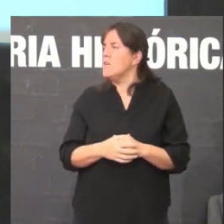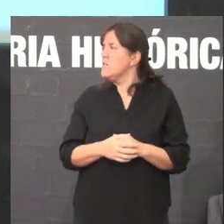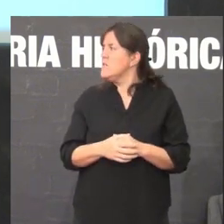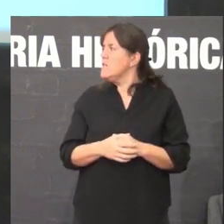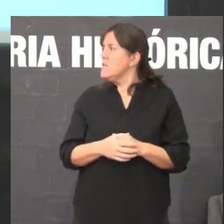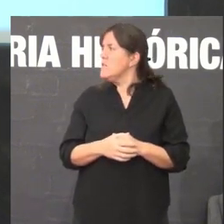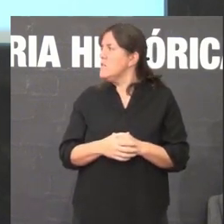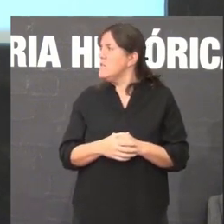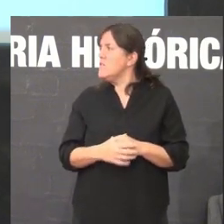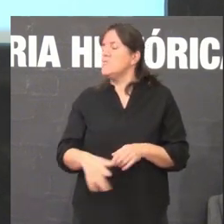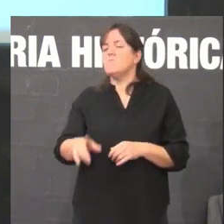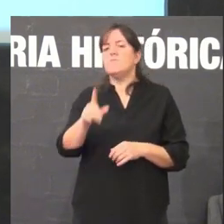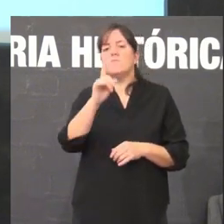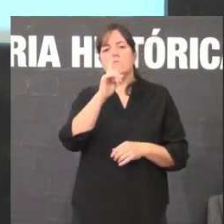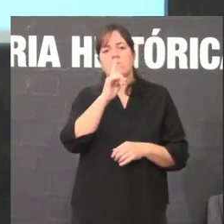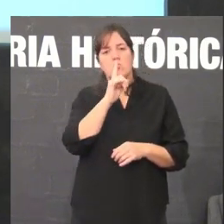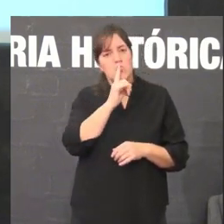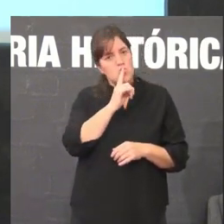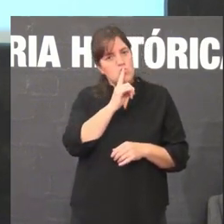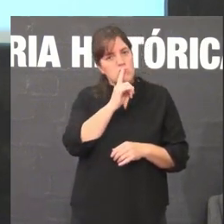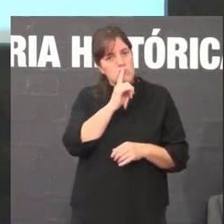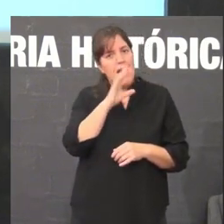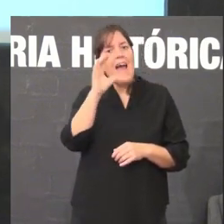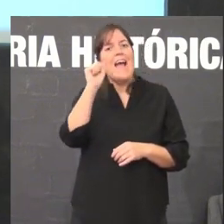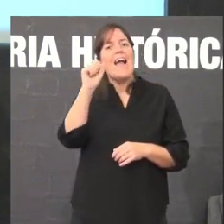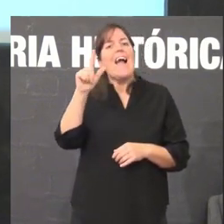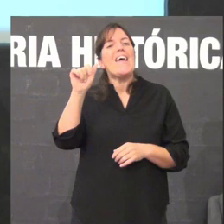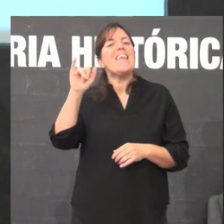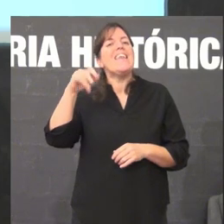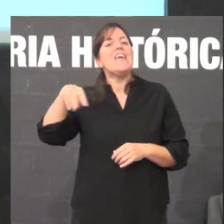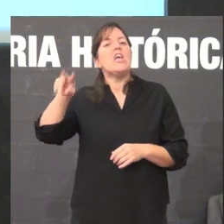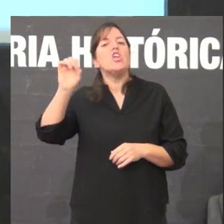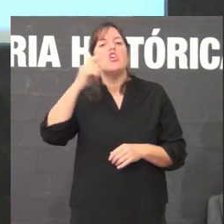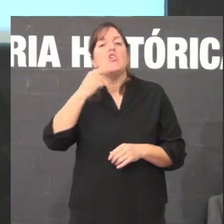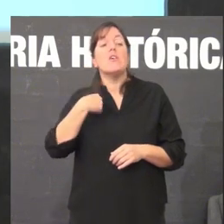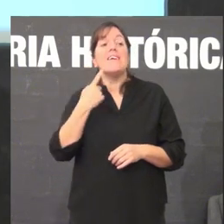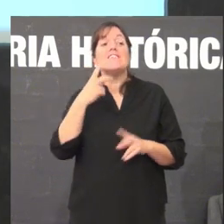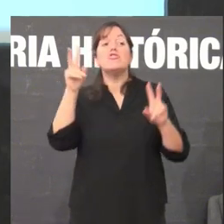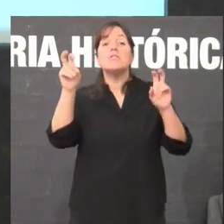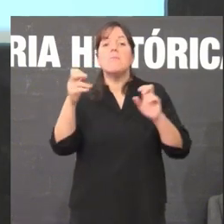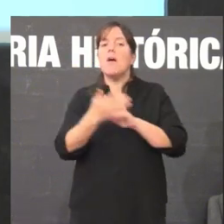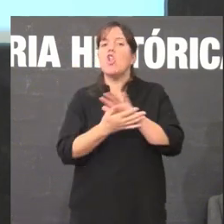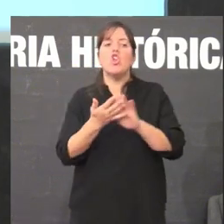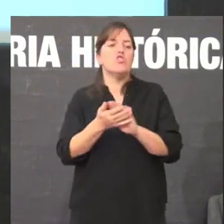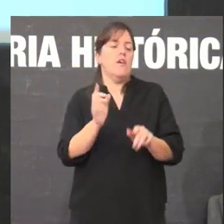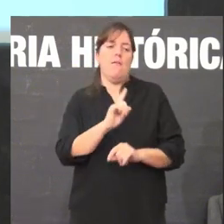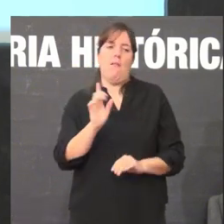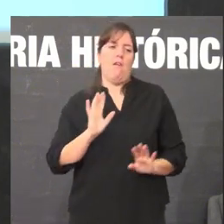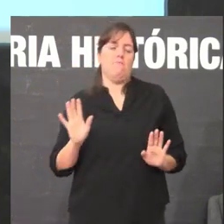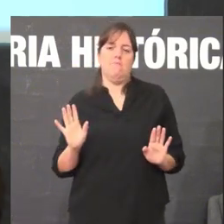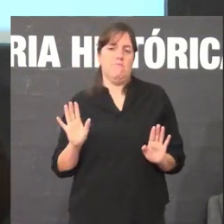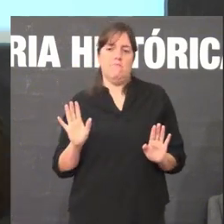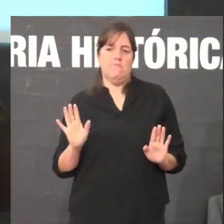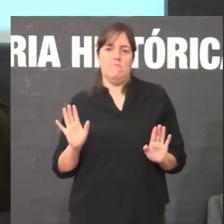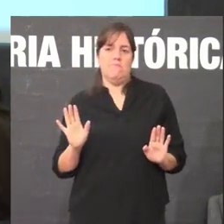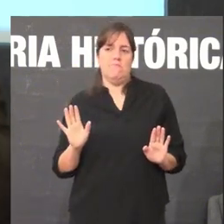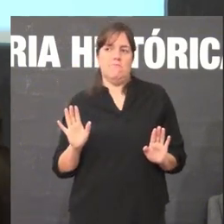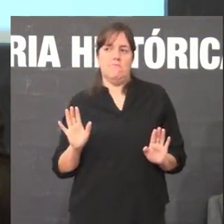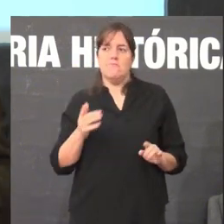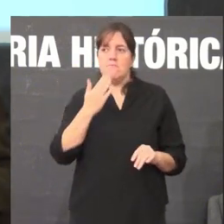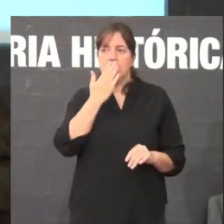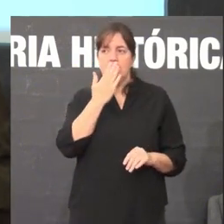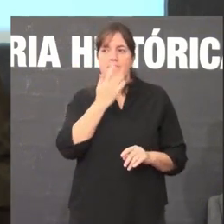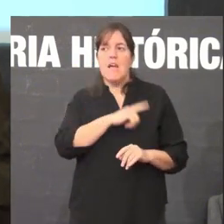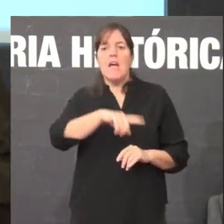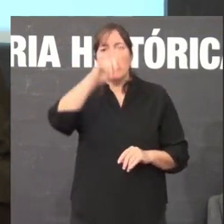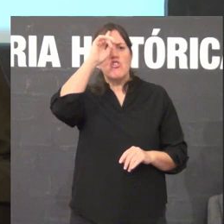Tsss, Carlinhos, desas cousas, non se fala. Ela non sabía ben